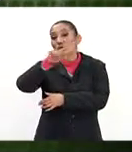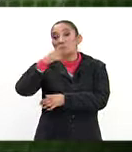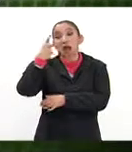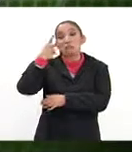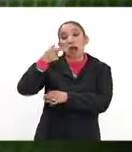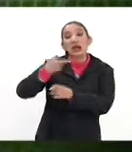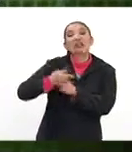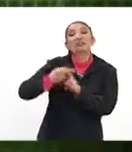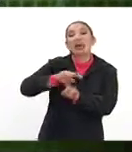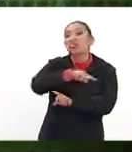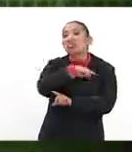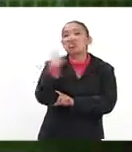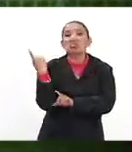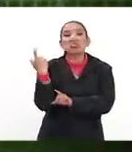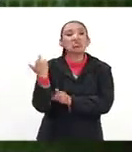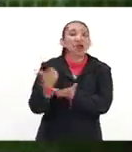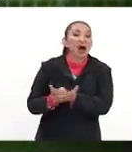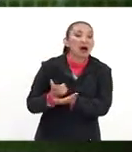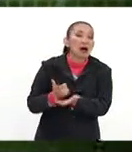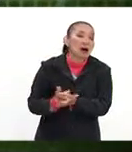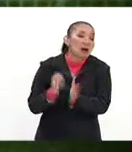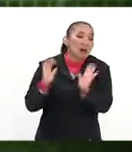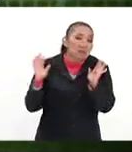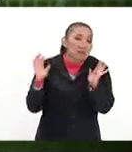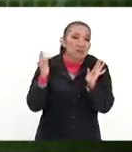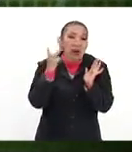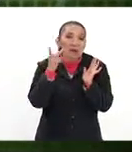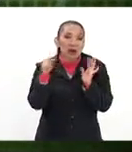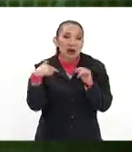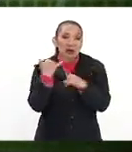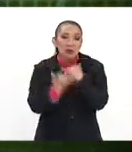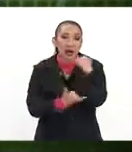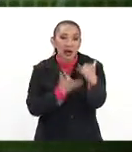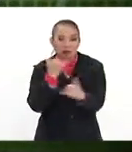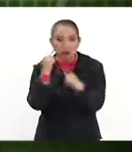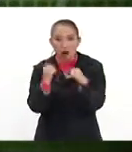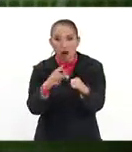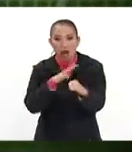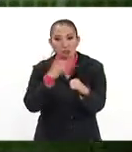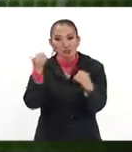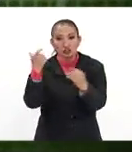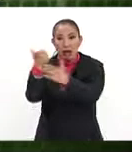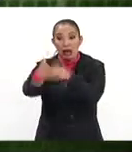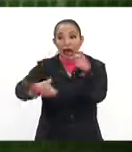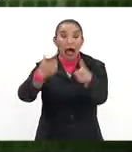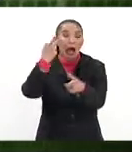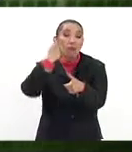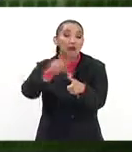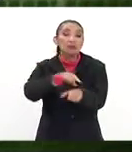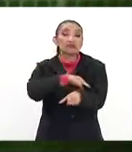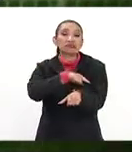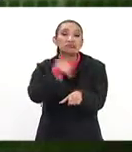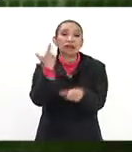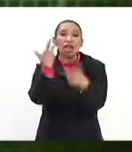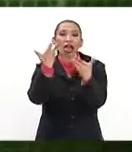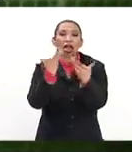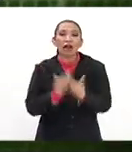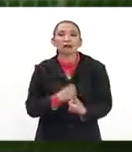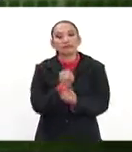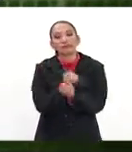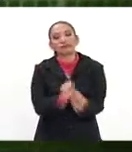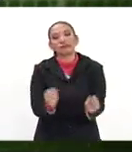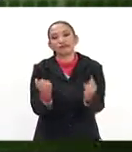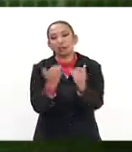Vamos a ver quién pierde las apuestas en este encuentro. Seguramente habrá muchas, a ver si no terminan con un aburrido